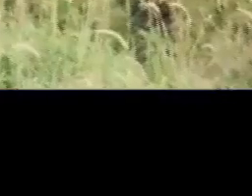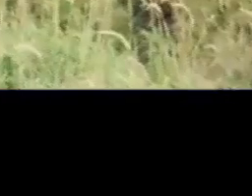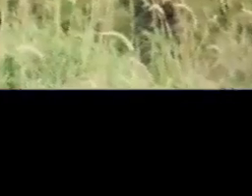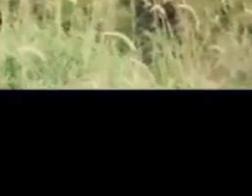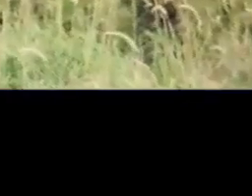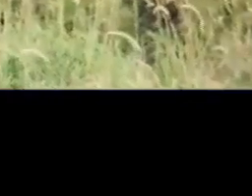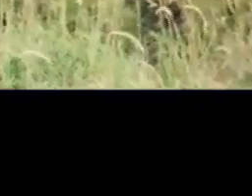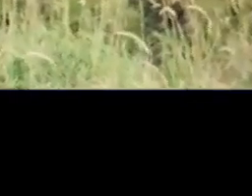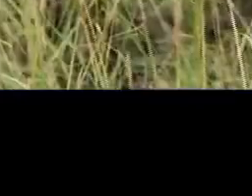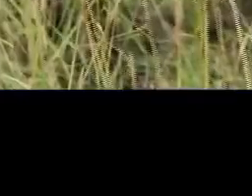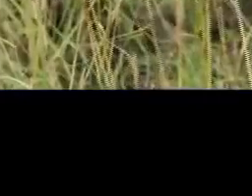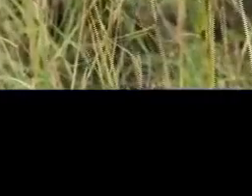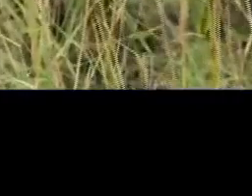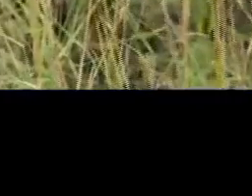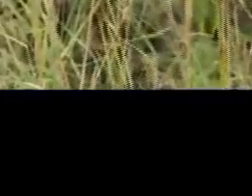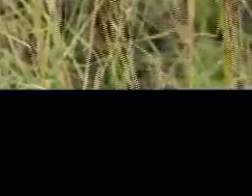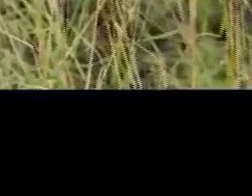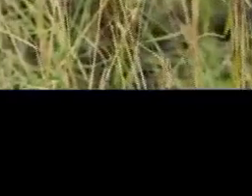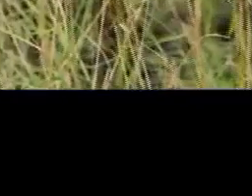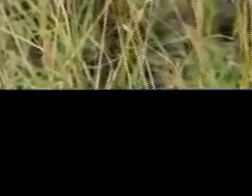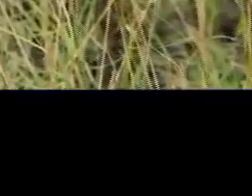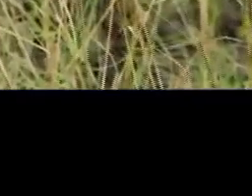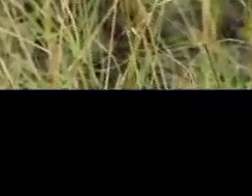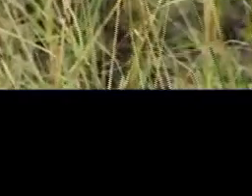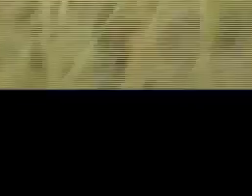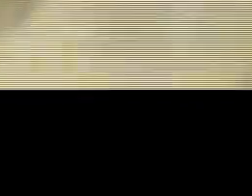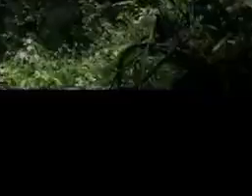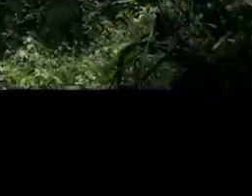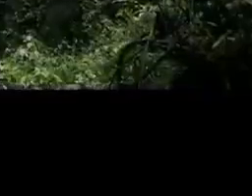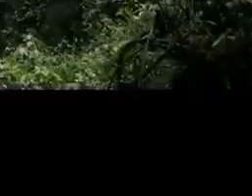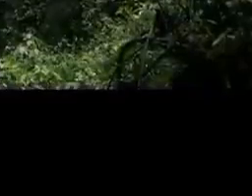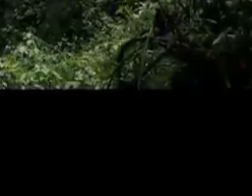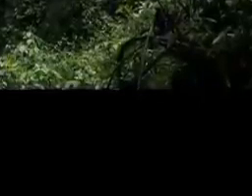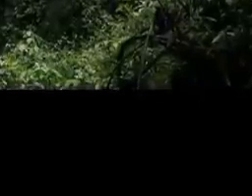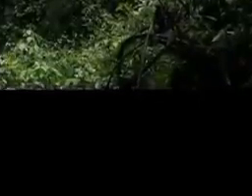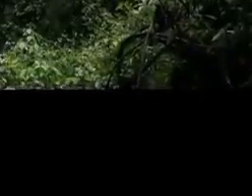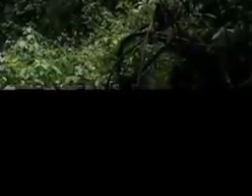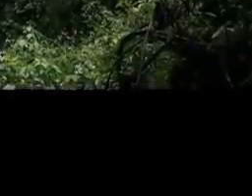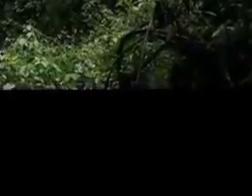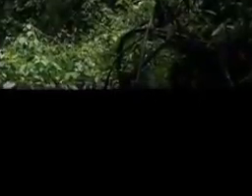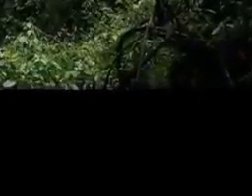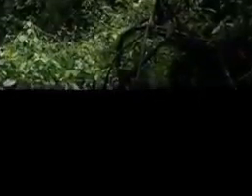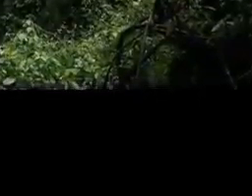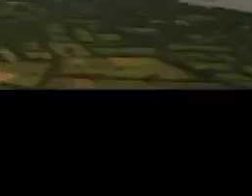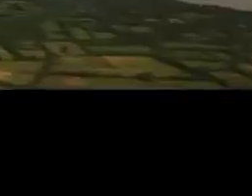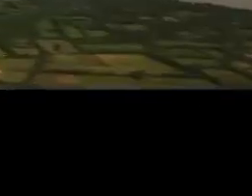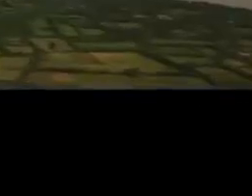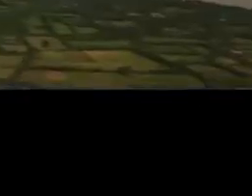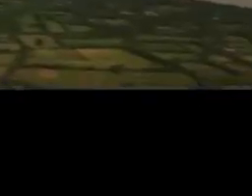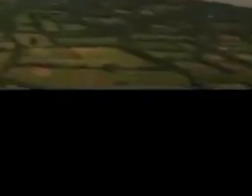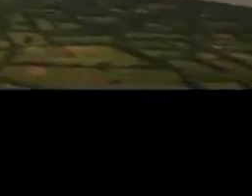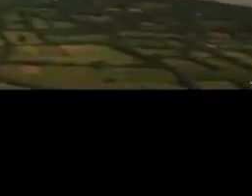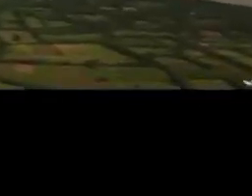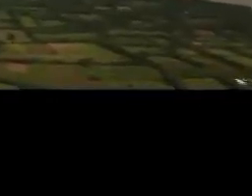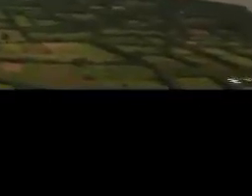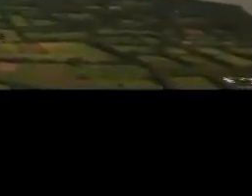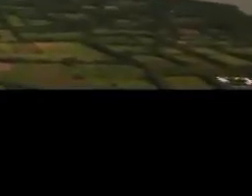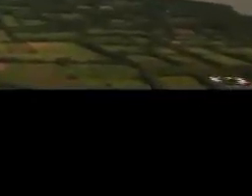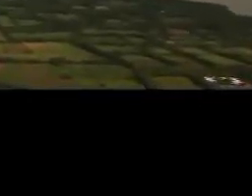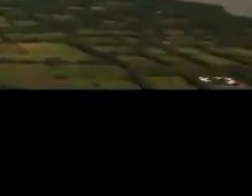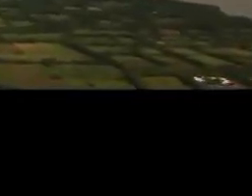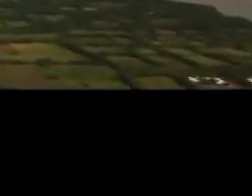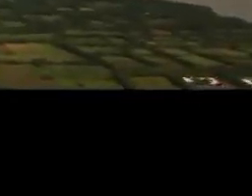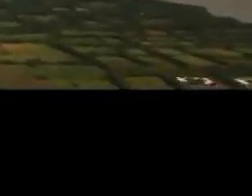¿Por qué decimos que Nicaragua es linda? porque podés despertar en el paraíso a la sombra de dos